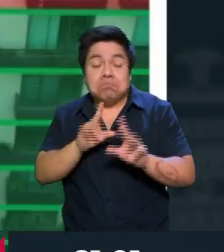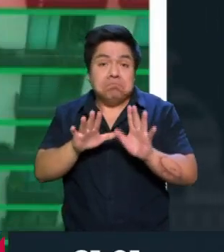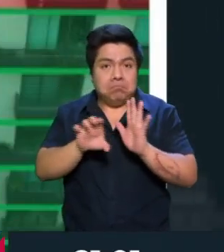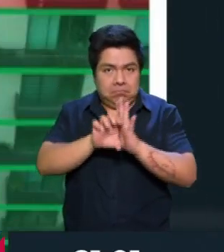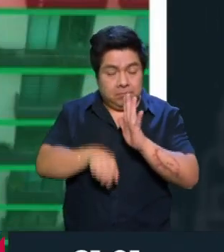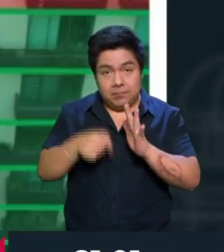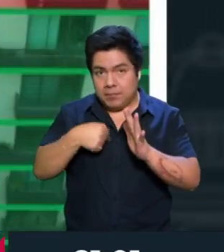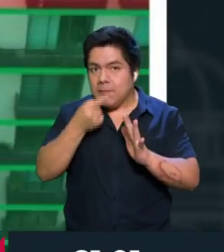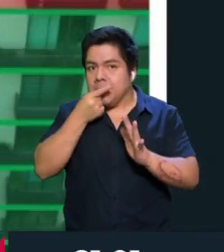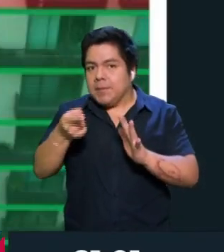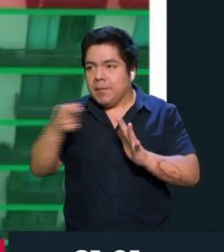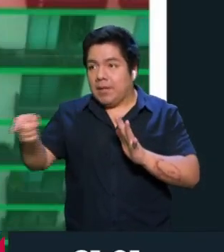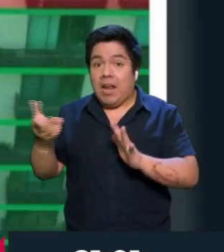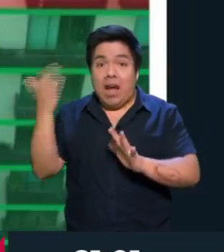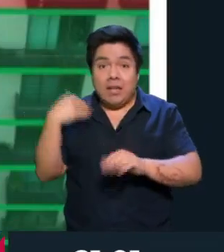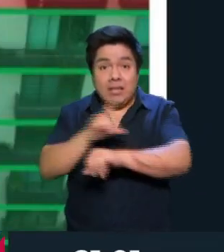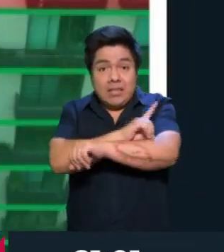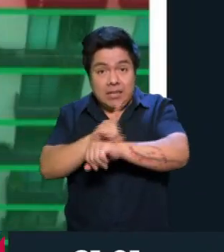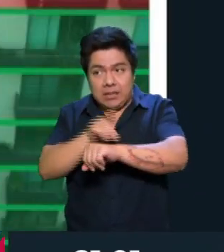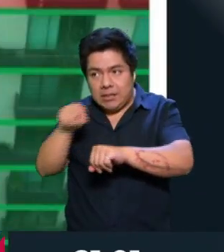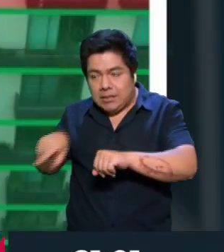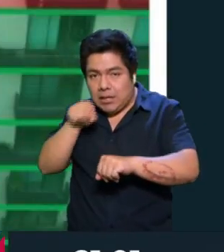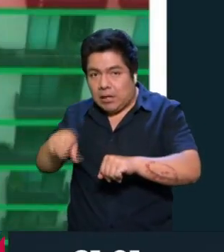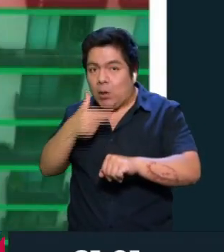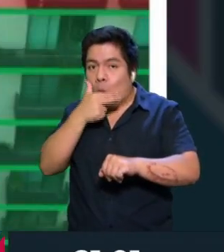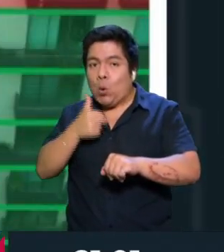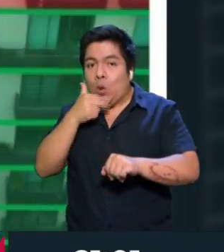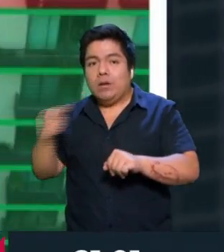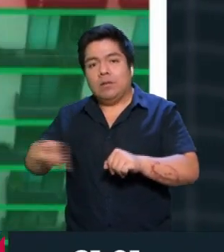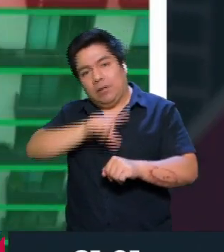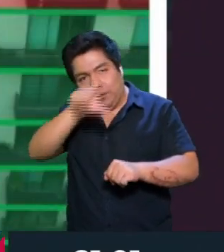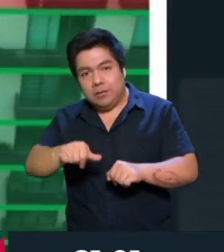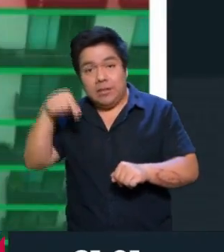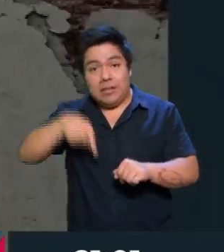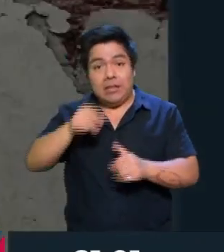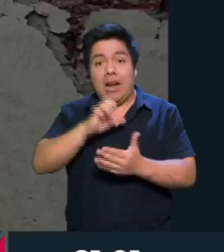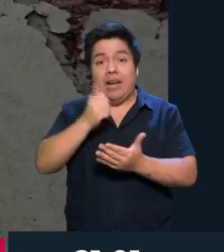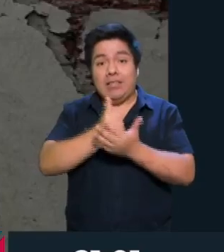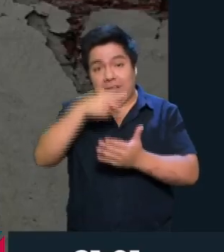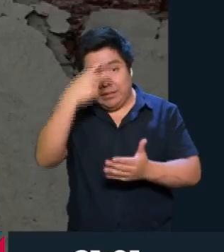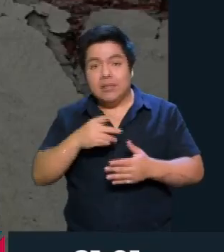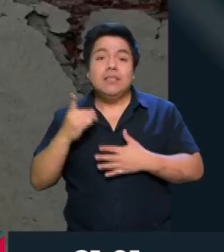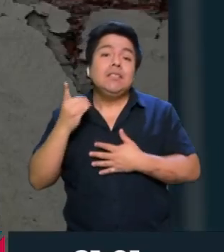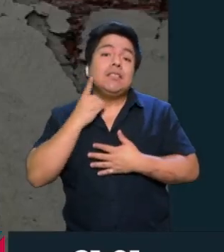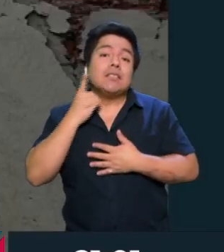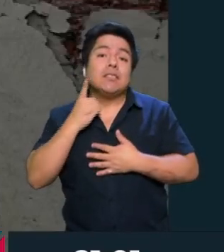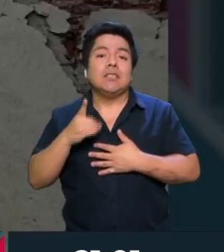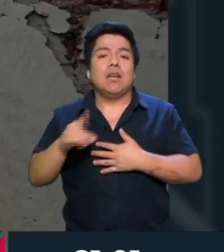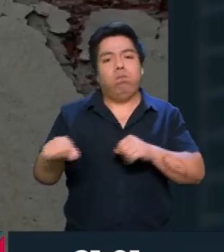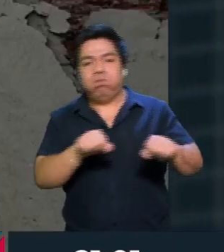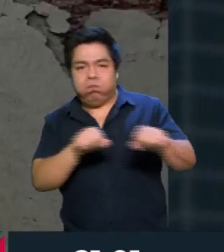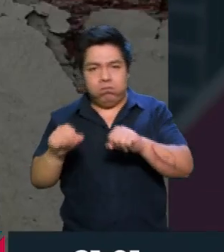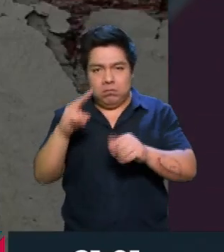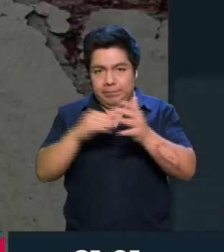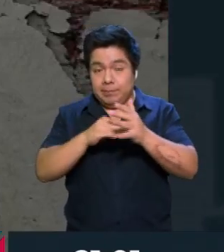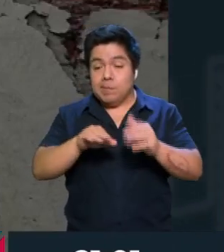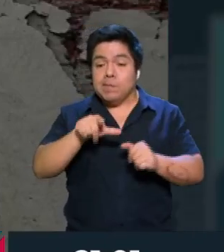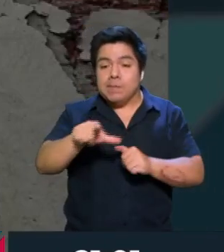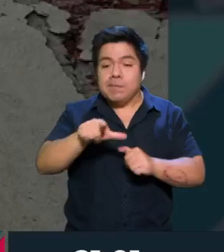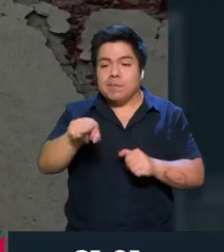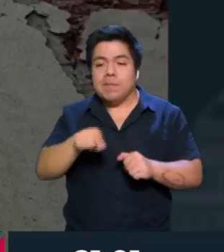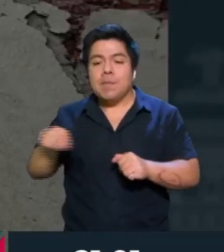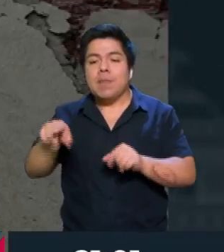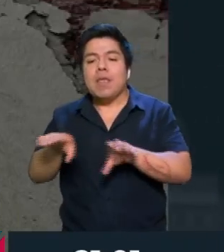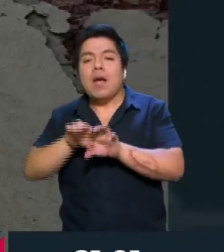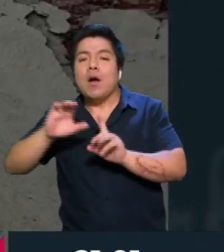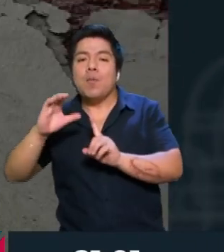le contara que después de ser delegado, ese mismo personaje fue diputado de nuestra ciudad y que tras los sismos de septiembre de 2017 fue parte